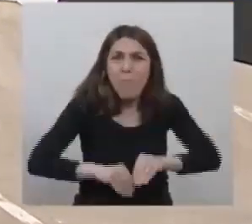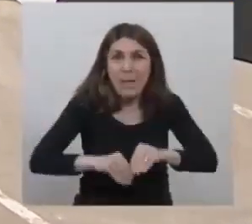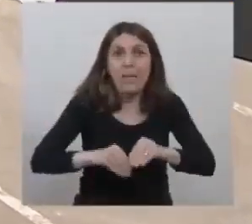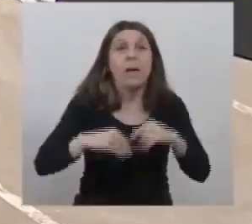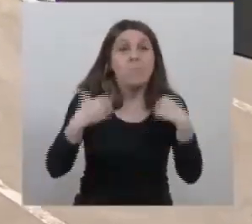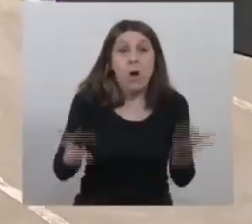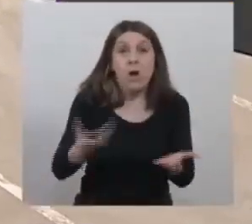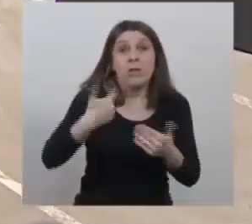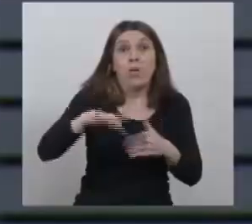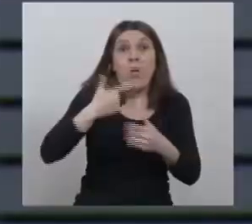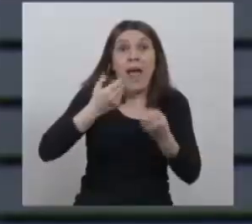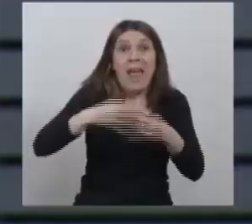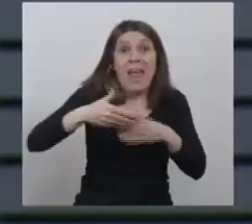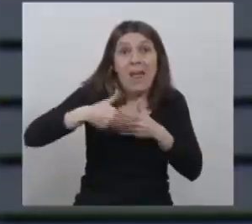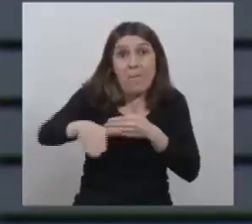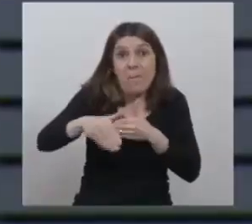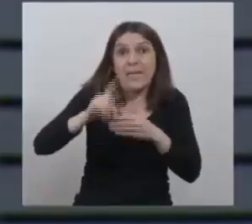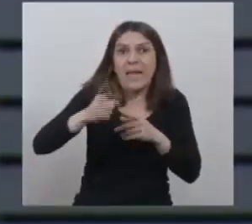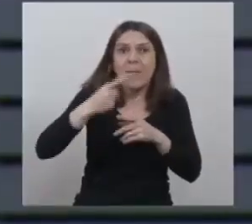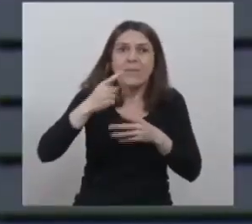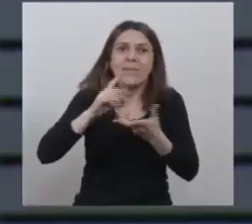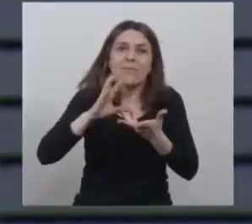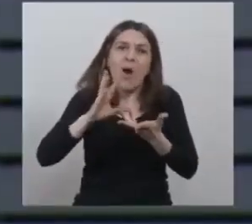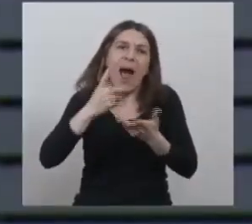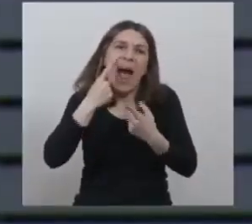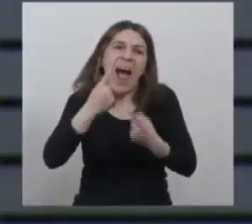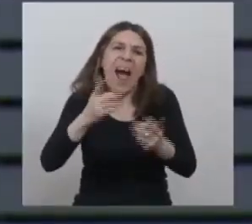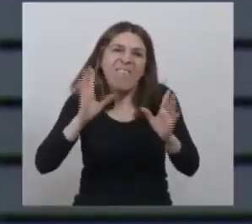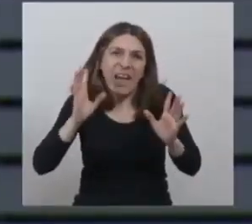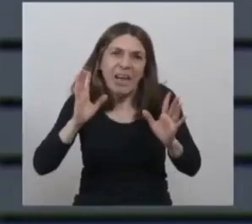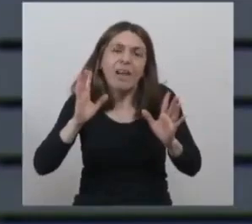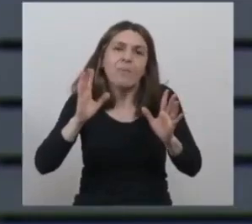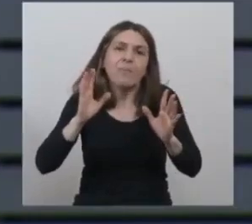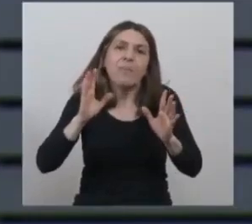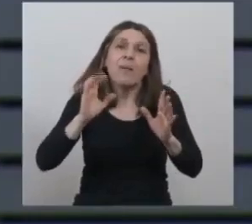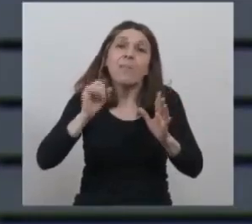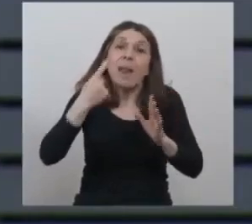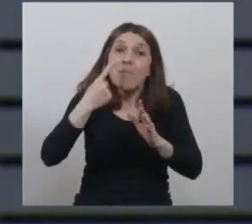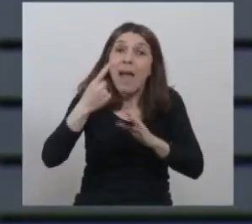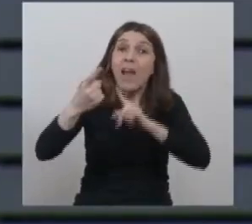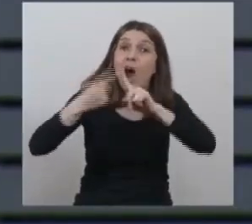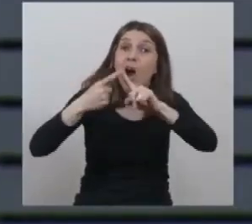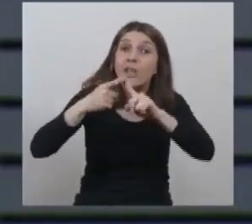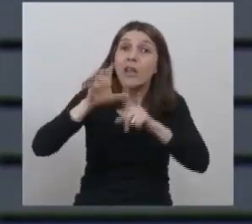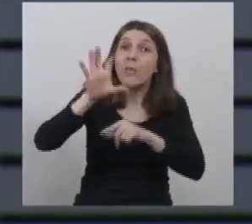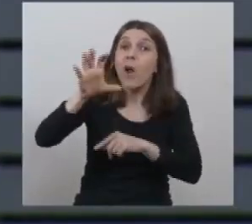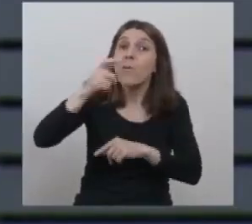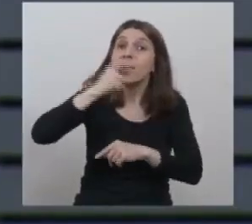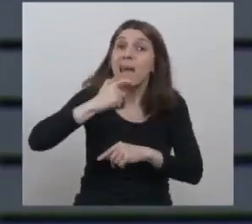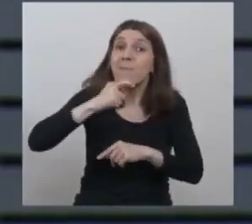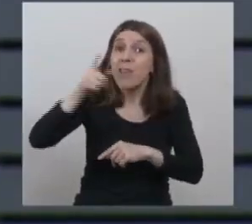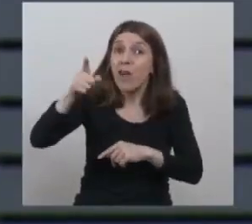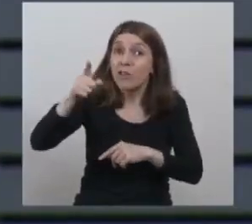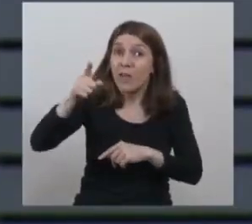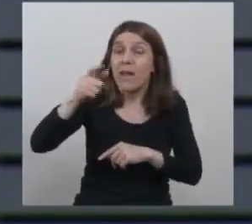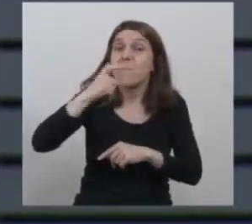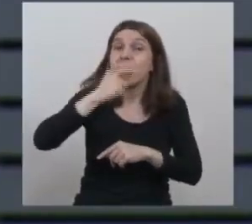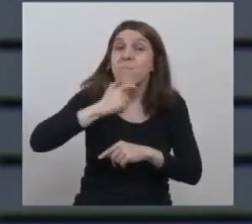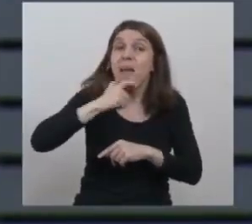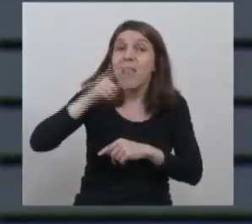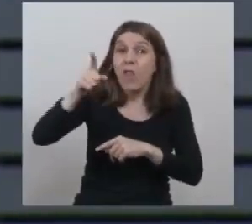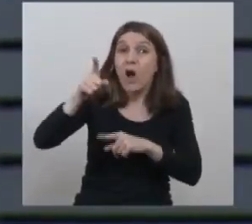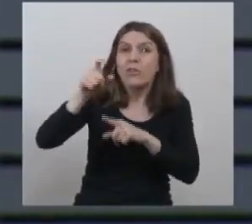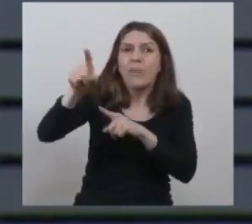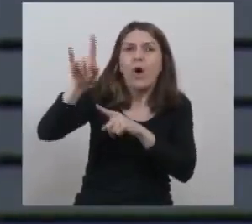eso vamos a iniciar esta recorrida, lo vamos a hacer en la provincia de Mendoza. Allí lo hicimos con la